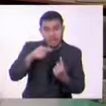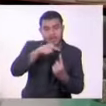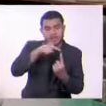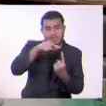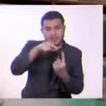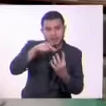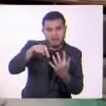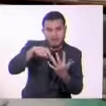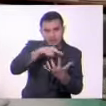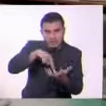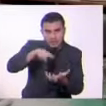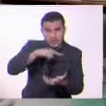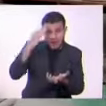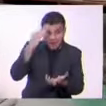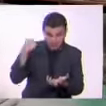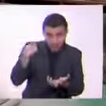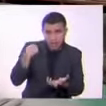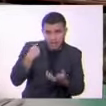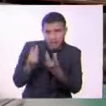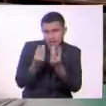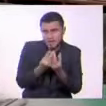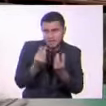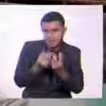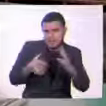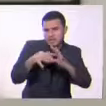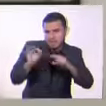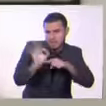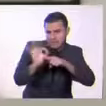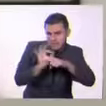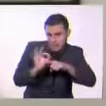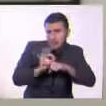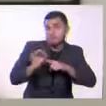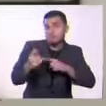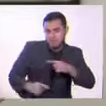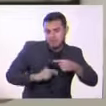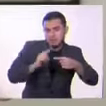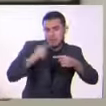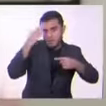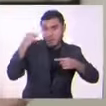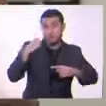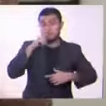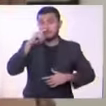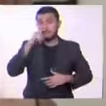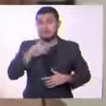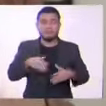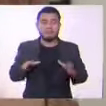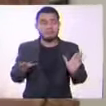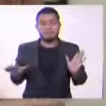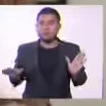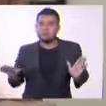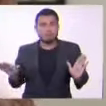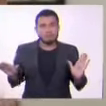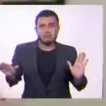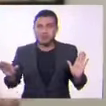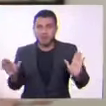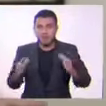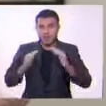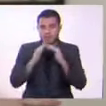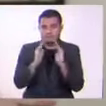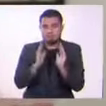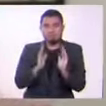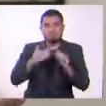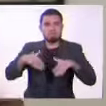mujeres en la sociedad. Por una parte estaban las mujeres burguesas, quienes vivían muy